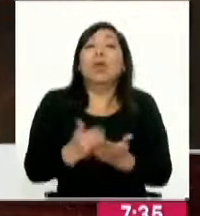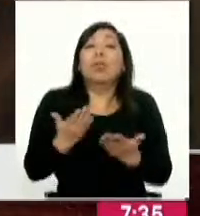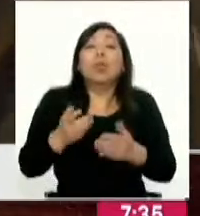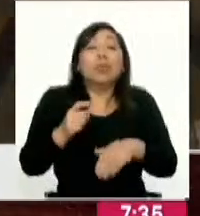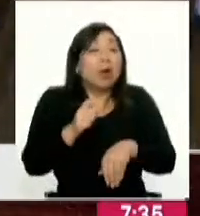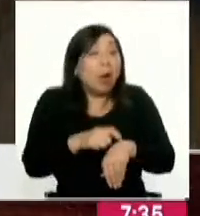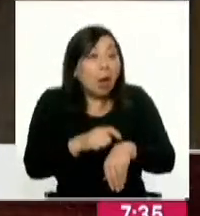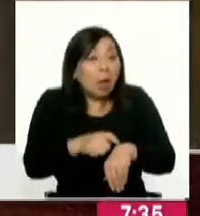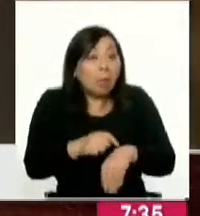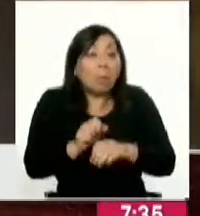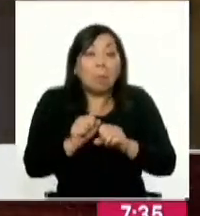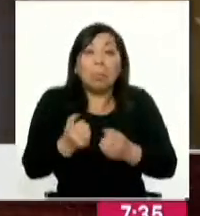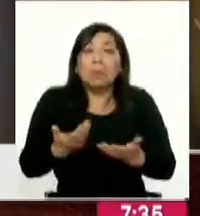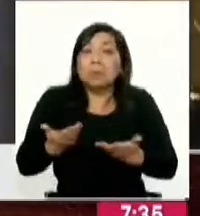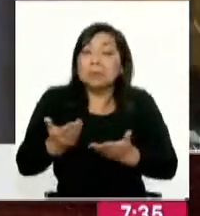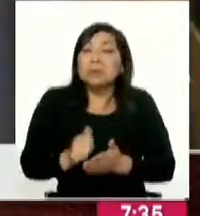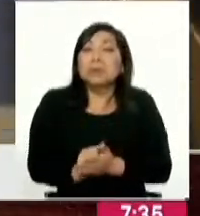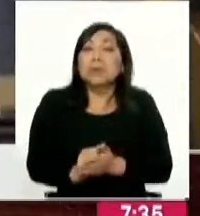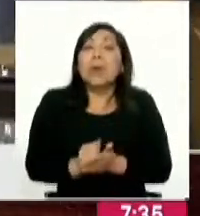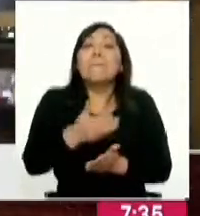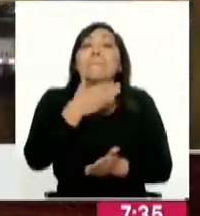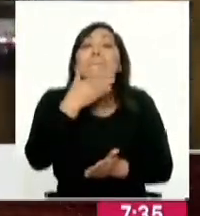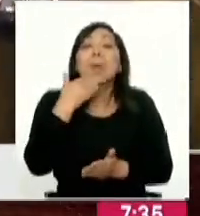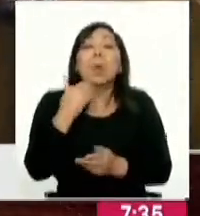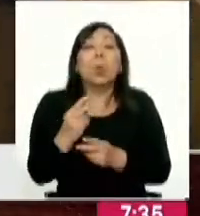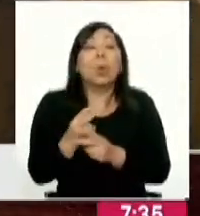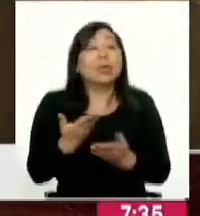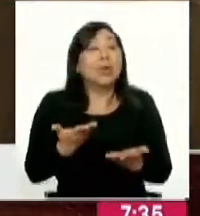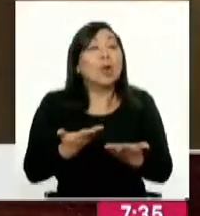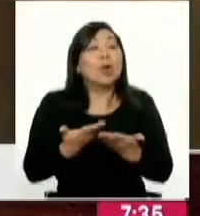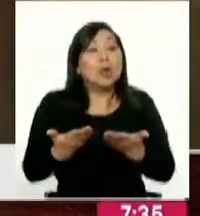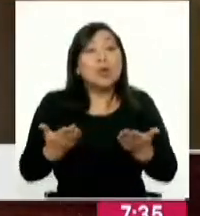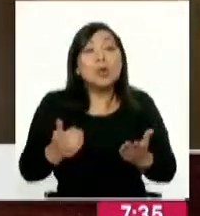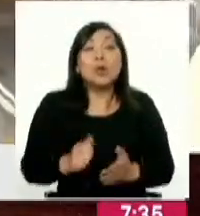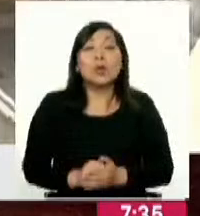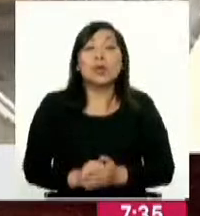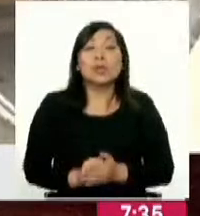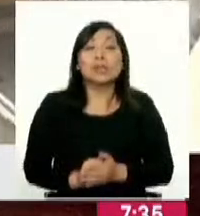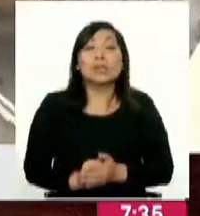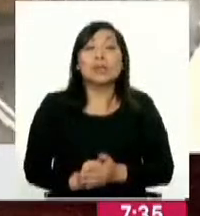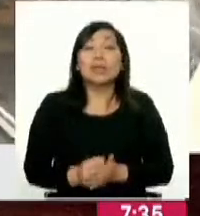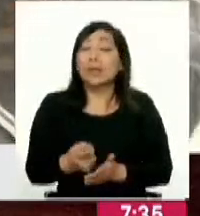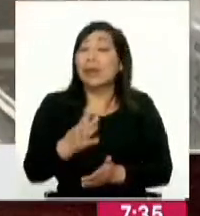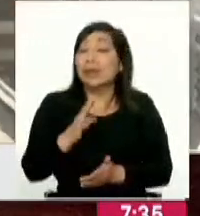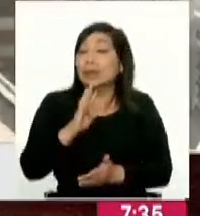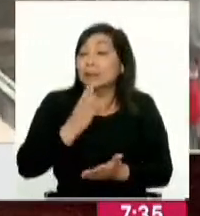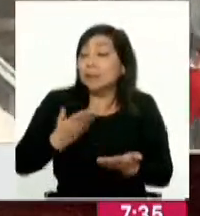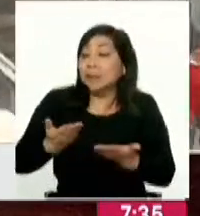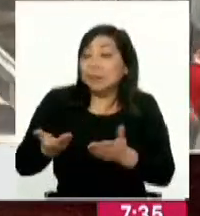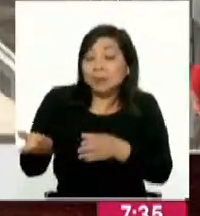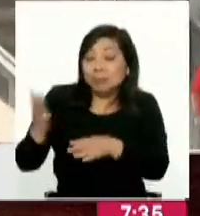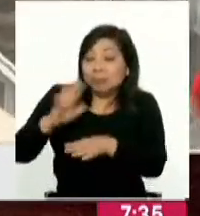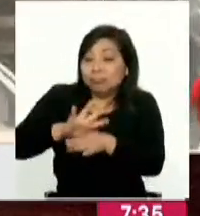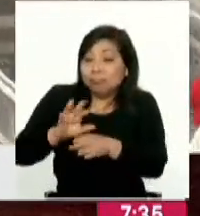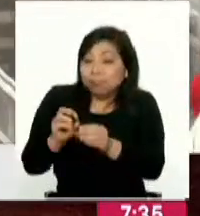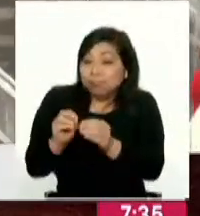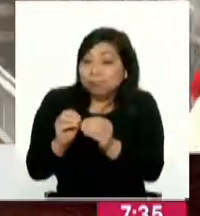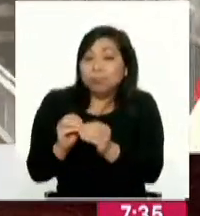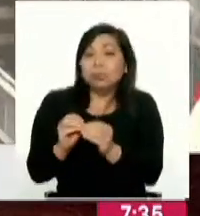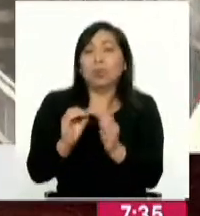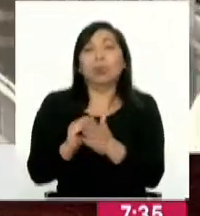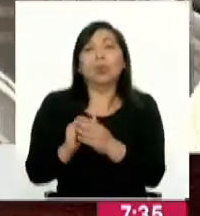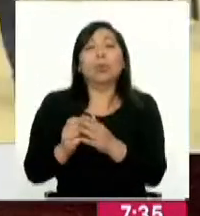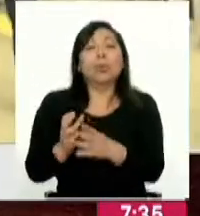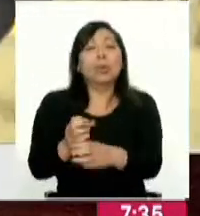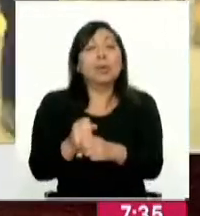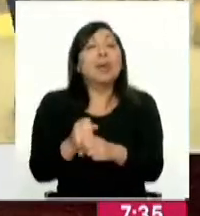hay horarios, donde podemos atendernos con mejor seguridad y en mejores condiciones. Y como has dicho, en un servicio integrado y ambientalmente